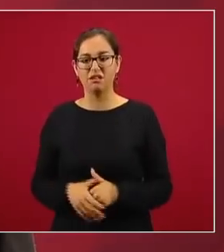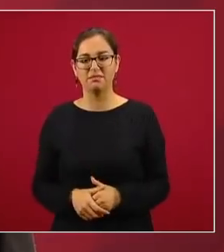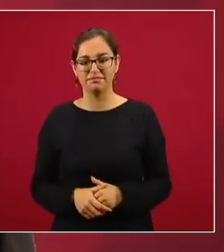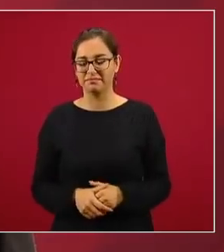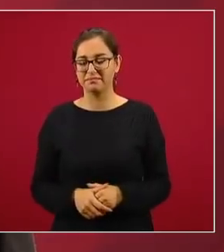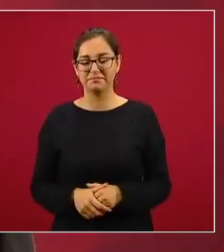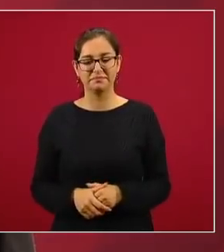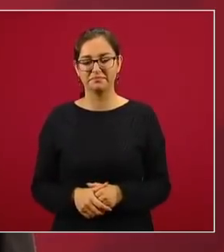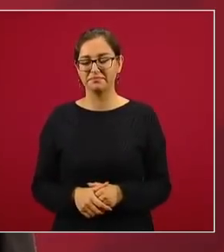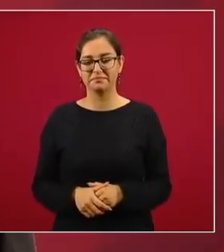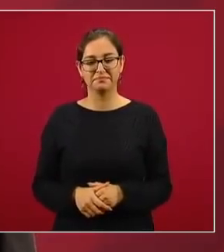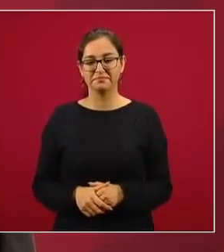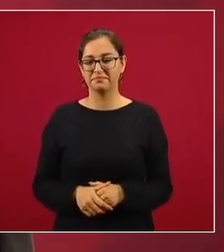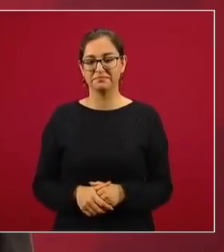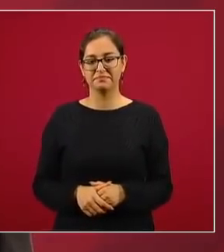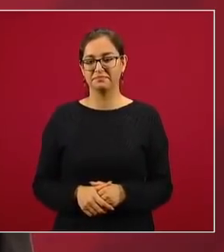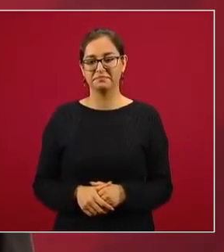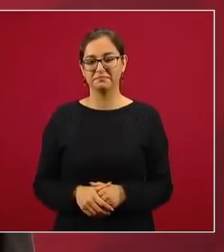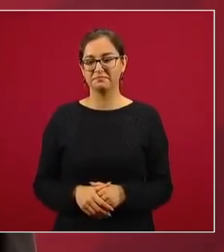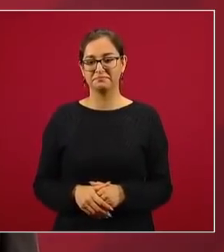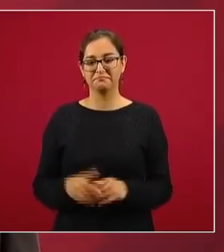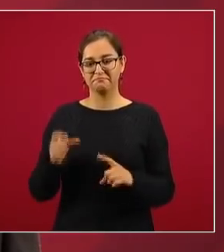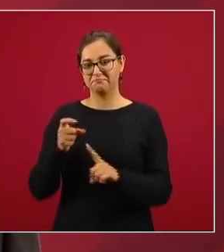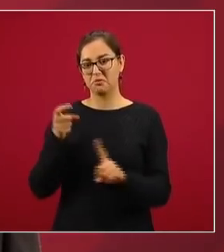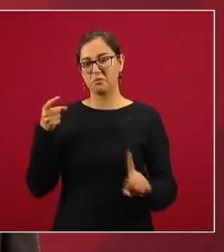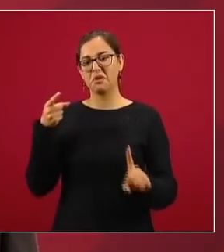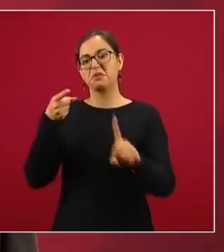con propósitos